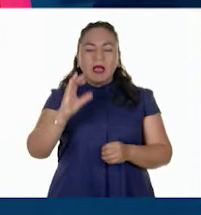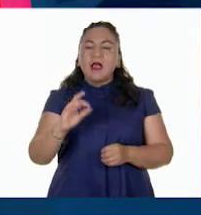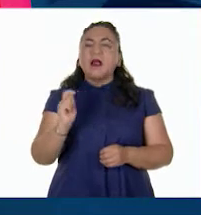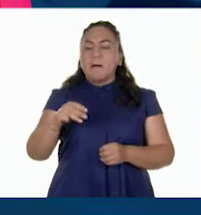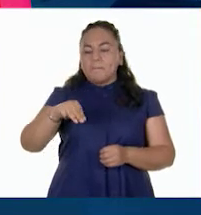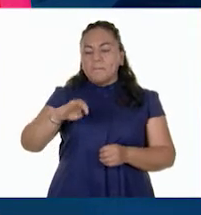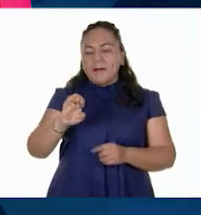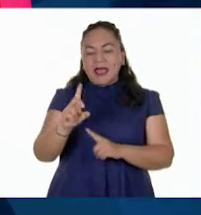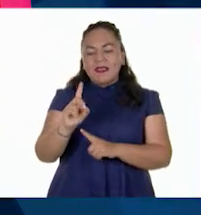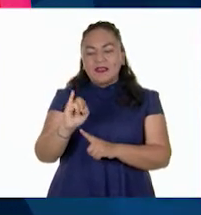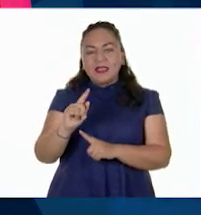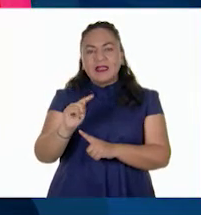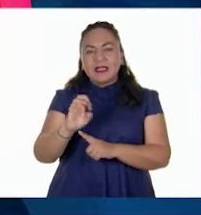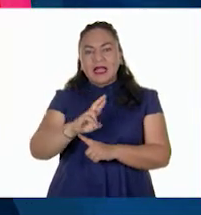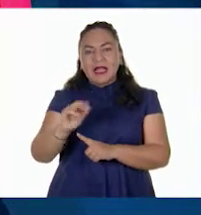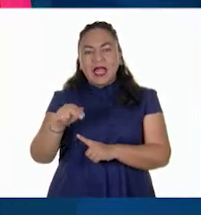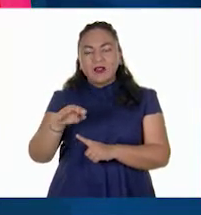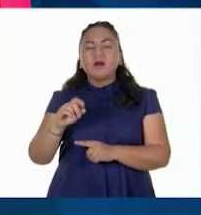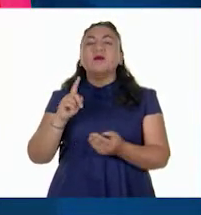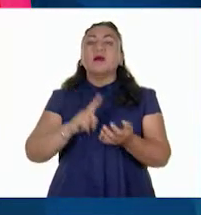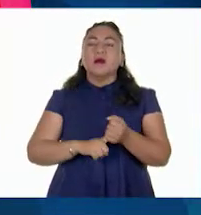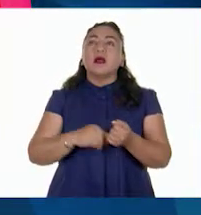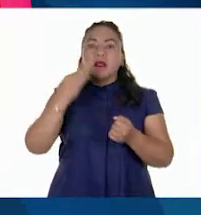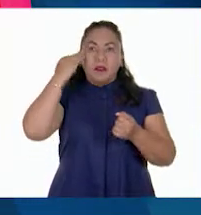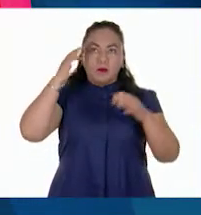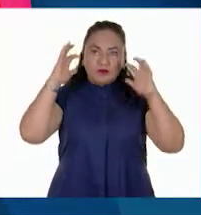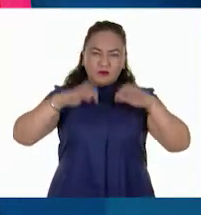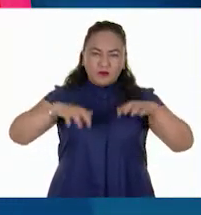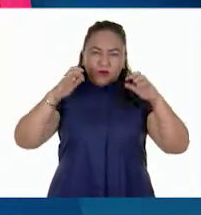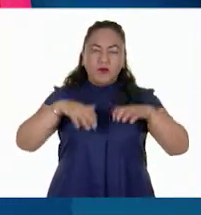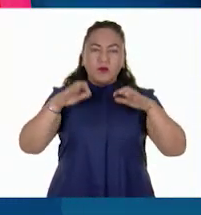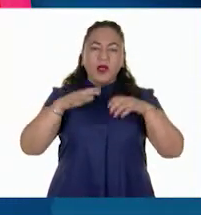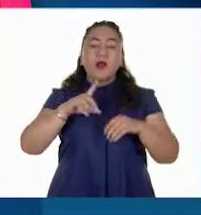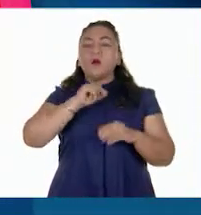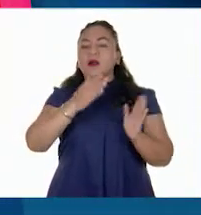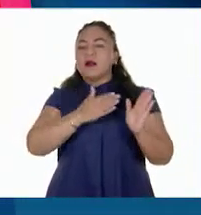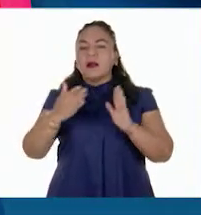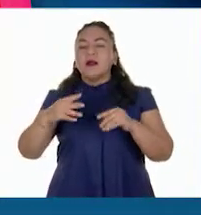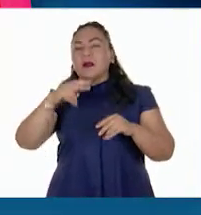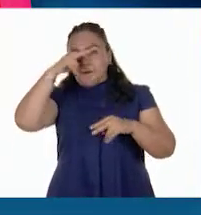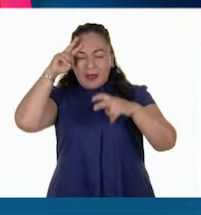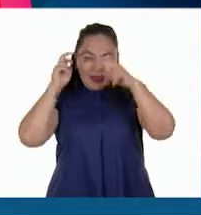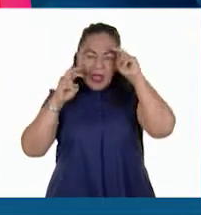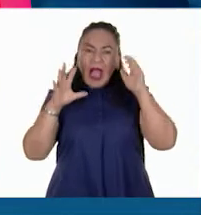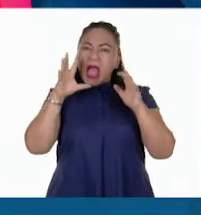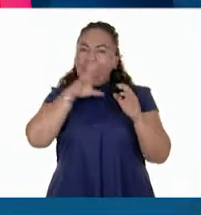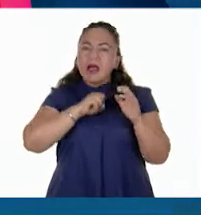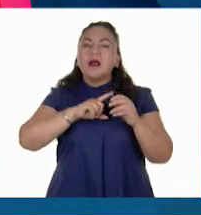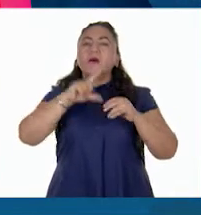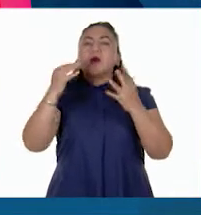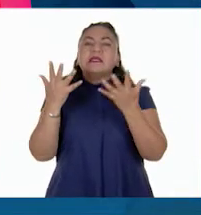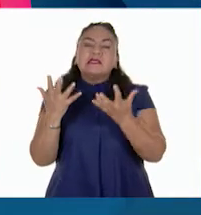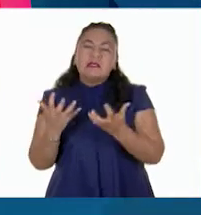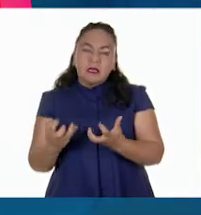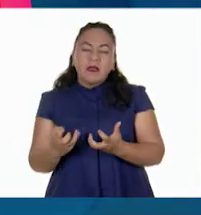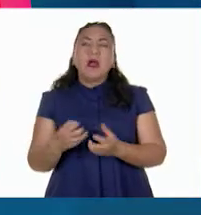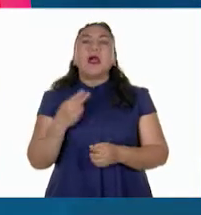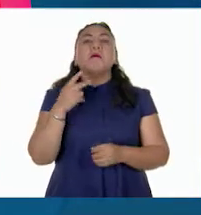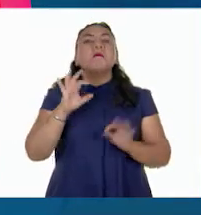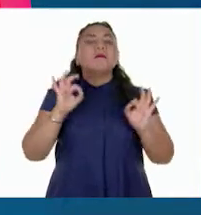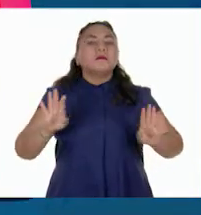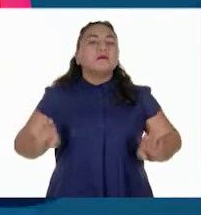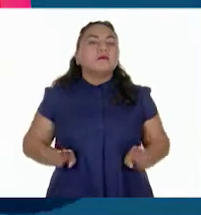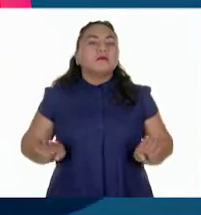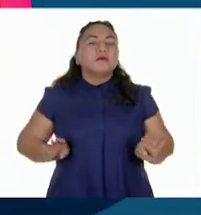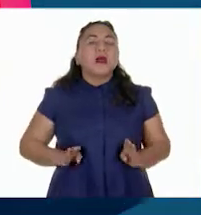inviernos templados y lluviosos y veranos cálidos y secos. Justo lo que requieren los árboles de olivo para su ciclo de reproducción.